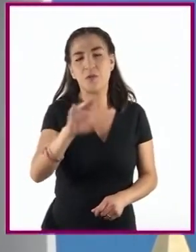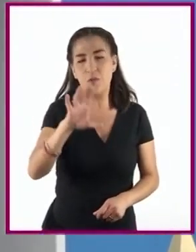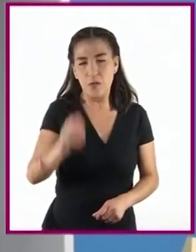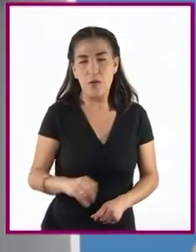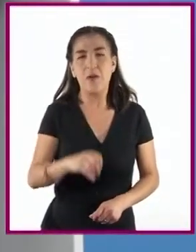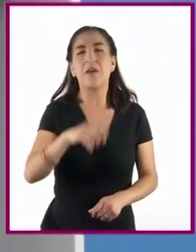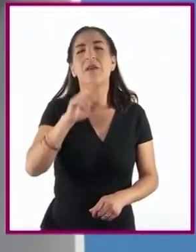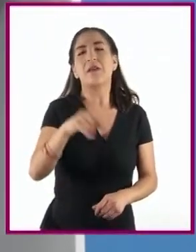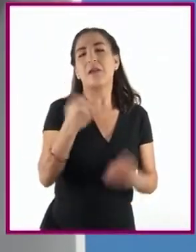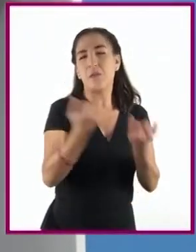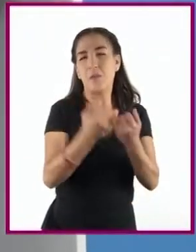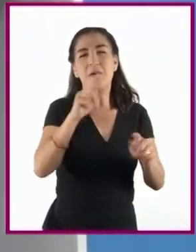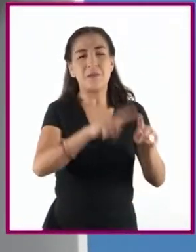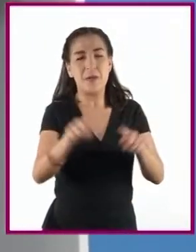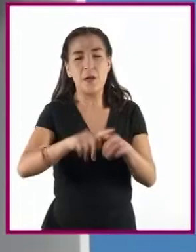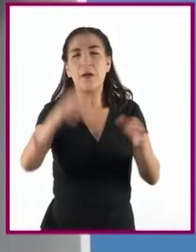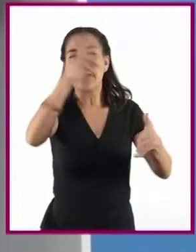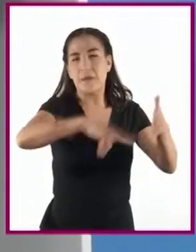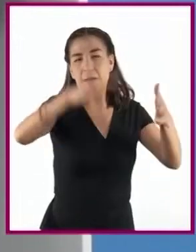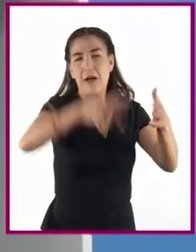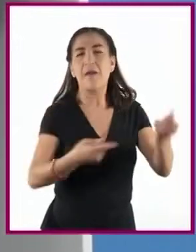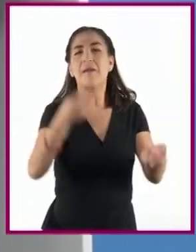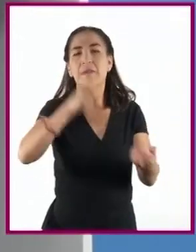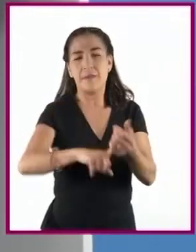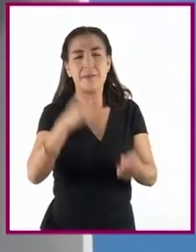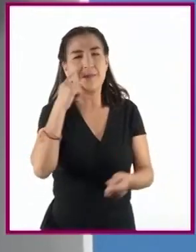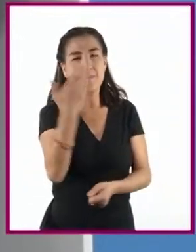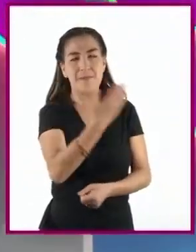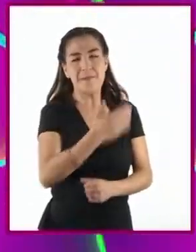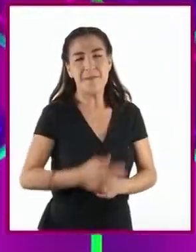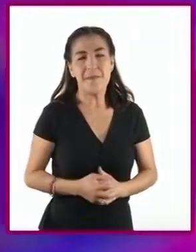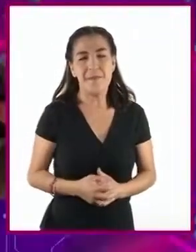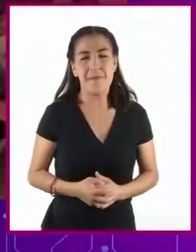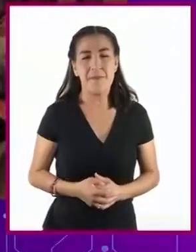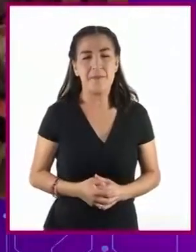Conozcamos más sobre el muralismo en México a través del siguiente video.